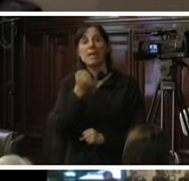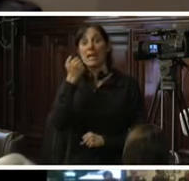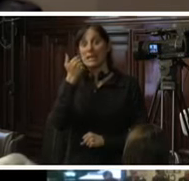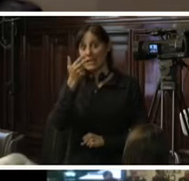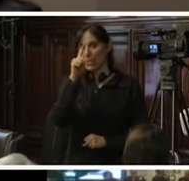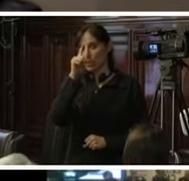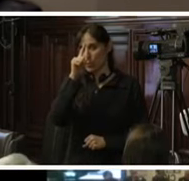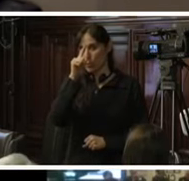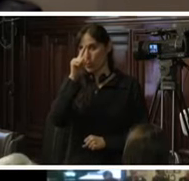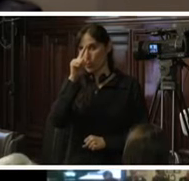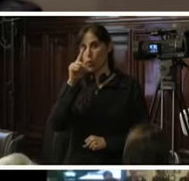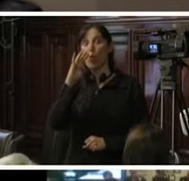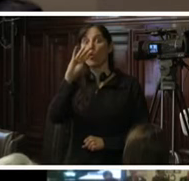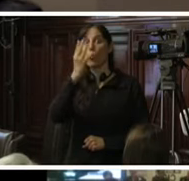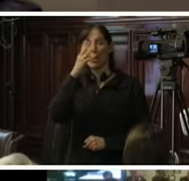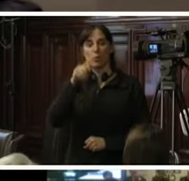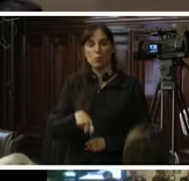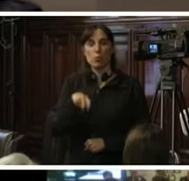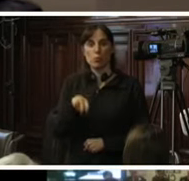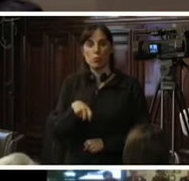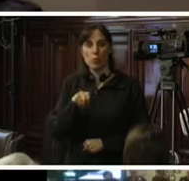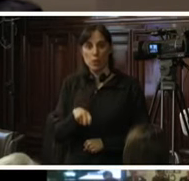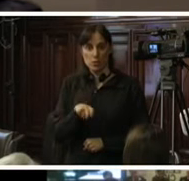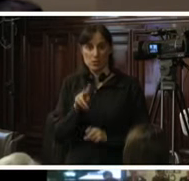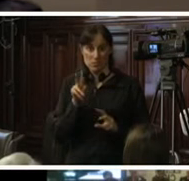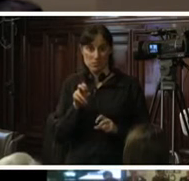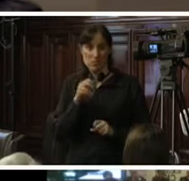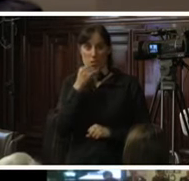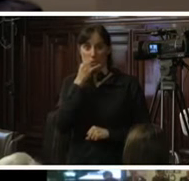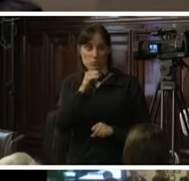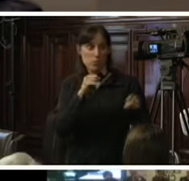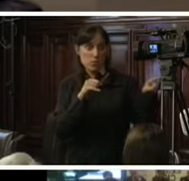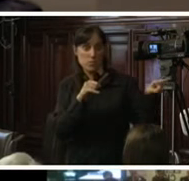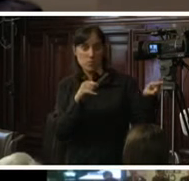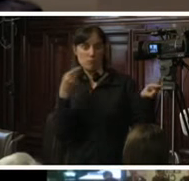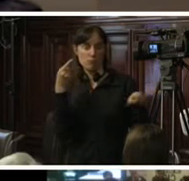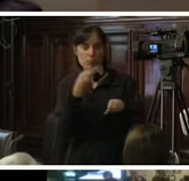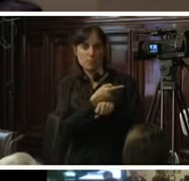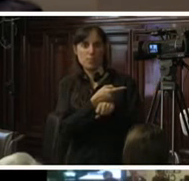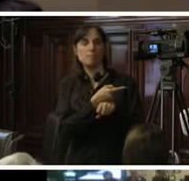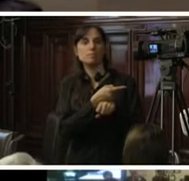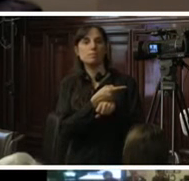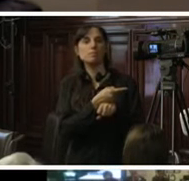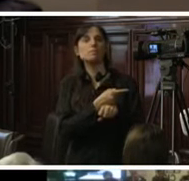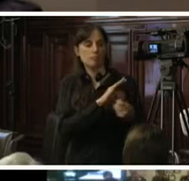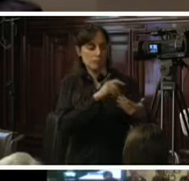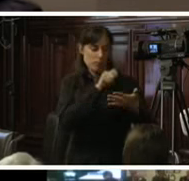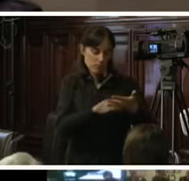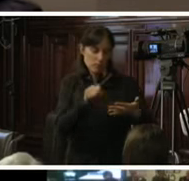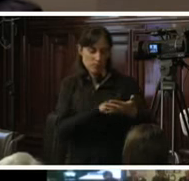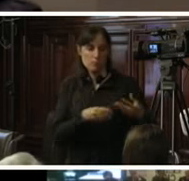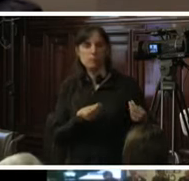los cuatro magistrados objeto de la denuncia presentaron un escrito al Congreso